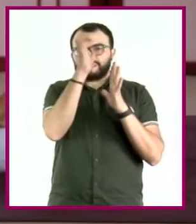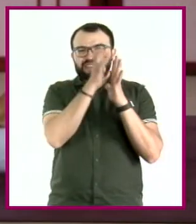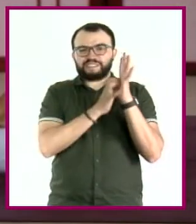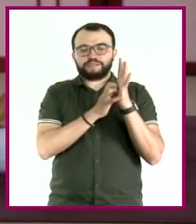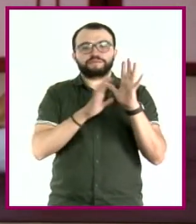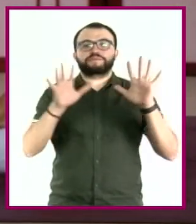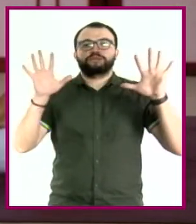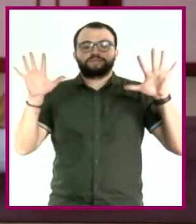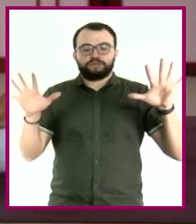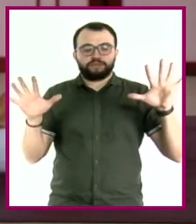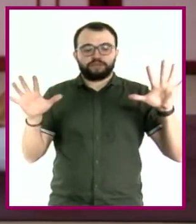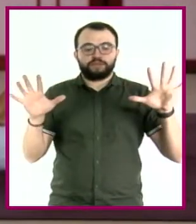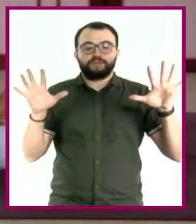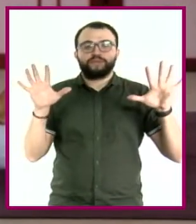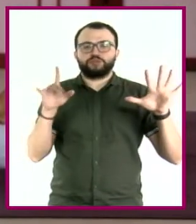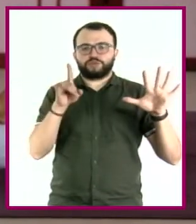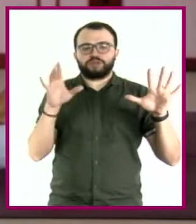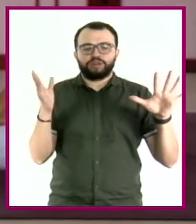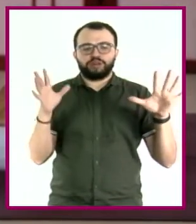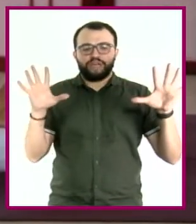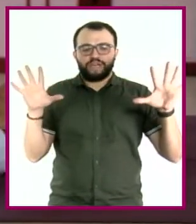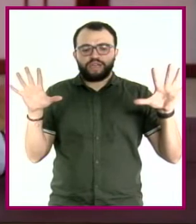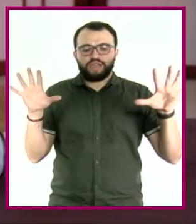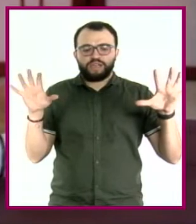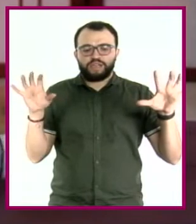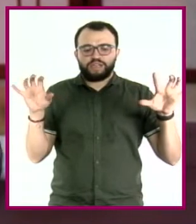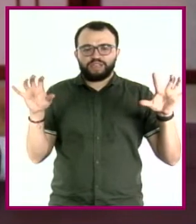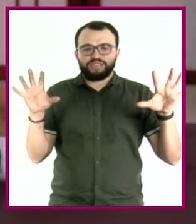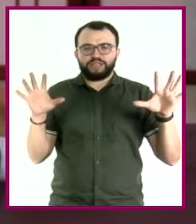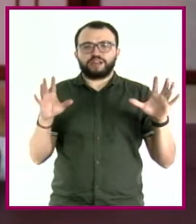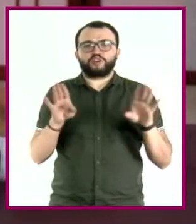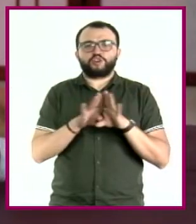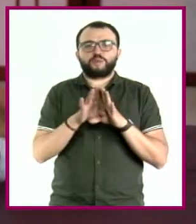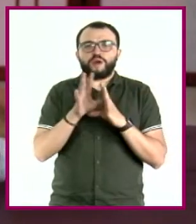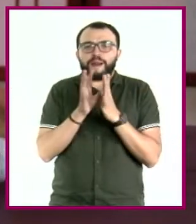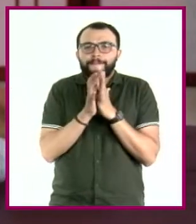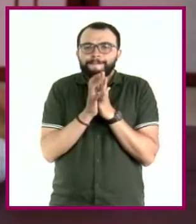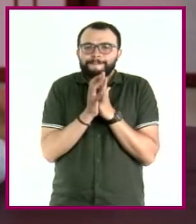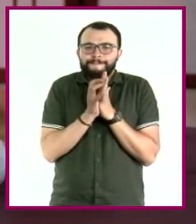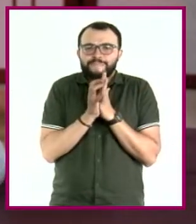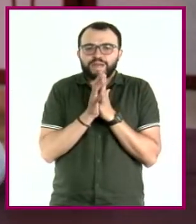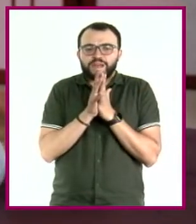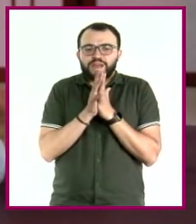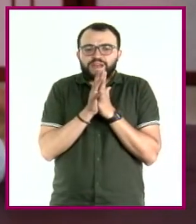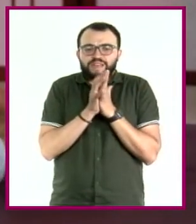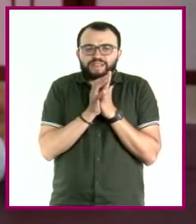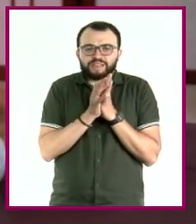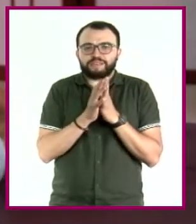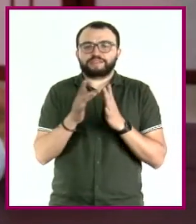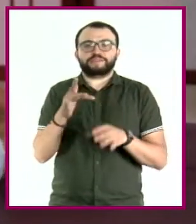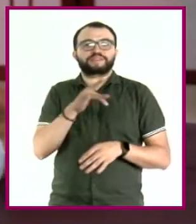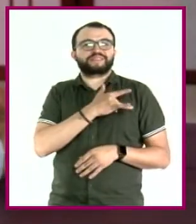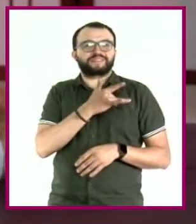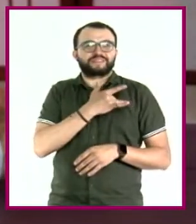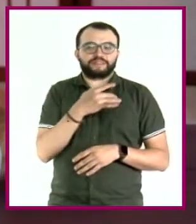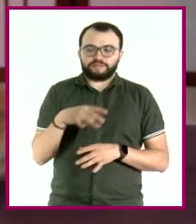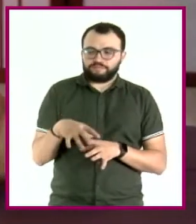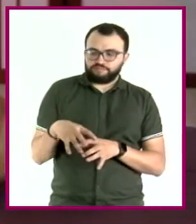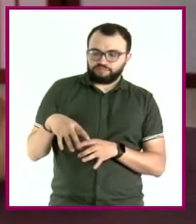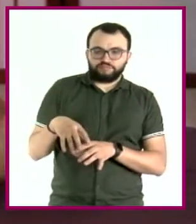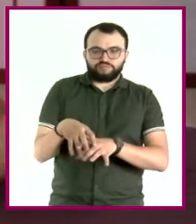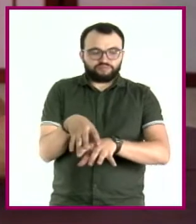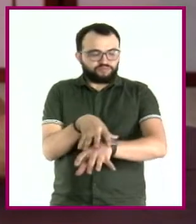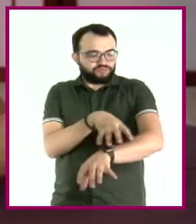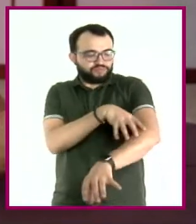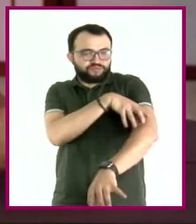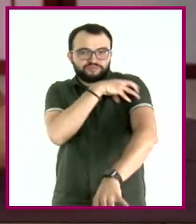o lanza el peso del cuerpo, lanza el peso de tus manos a las yemas de los dedos. Así